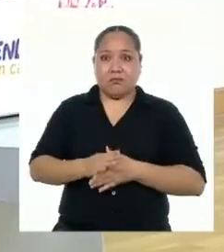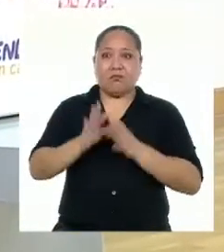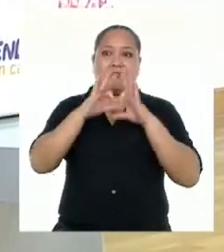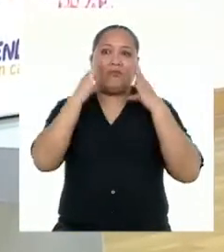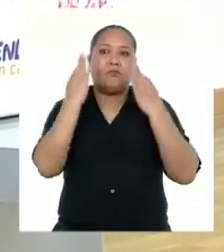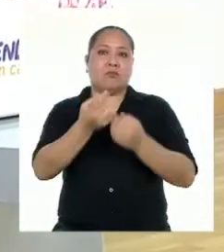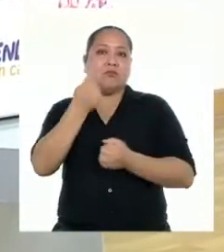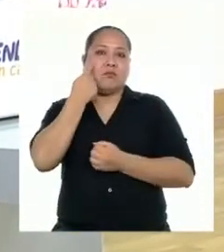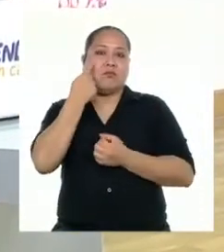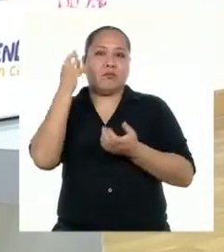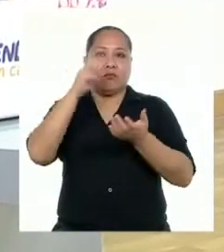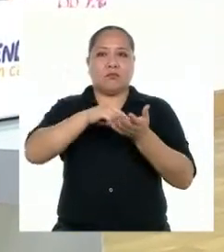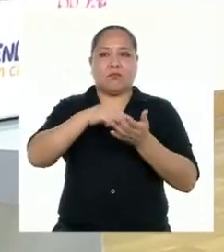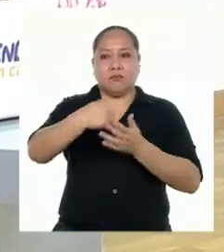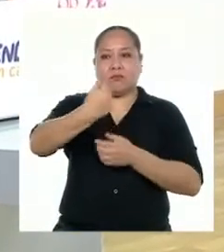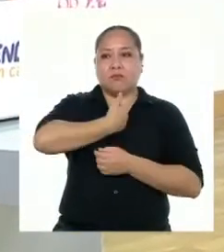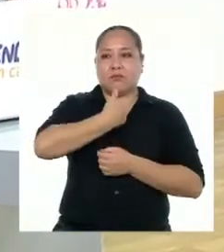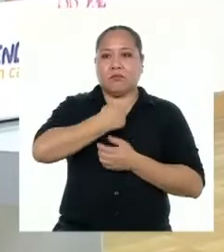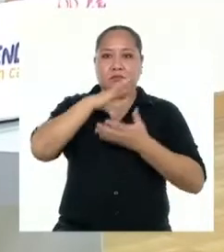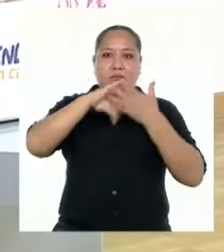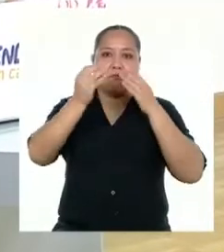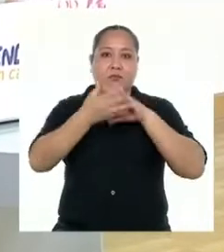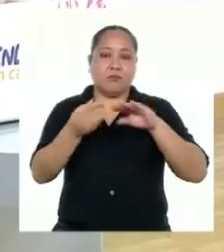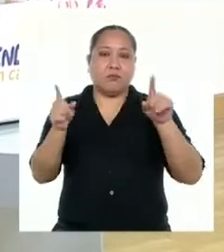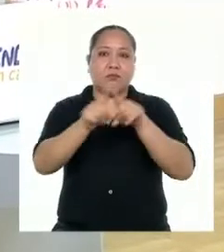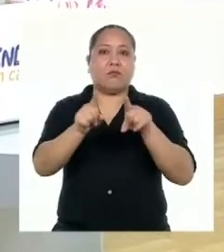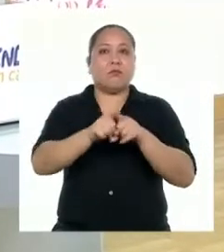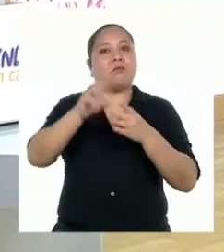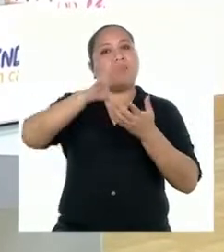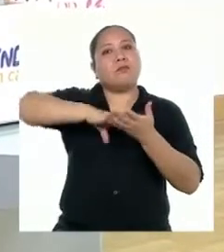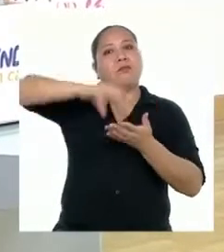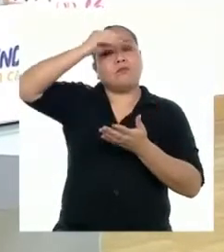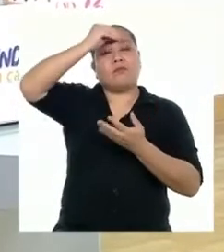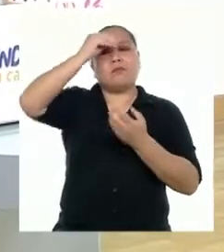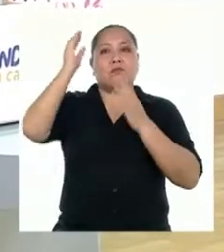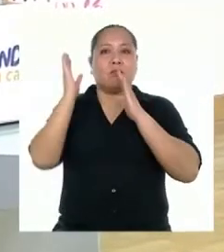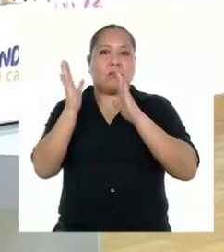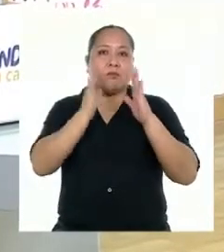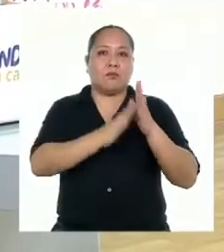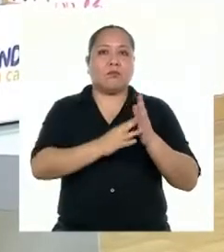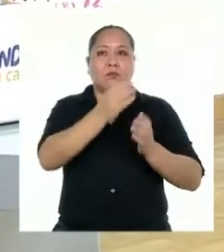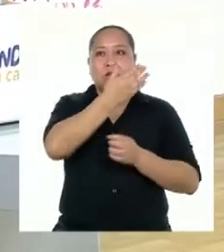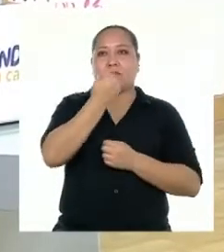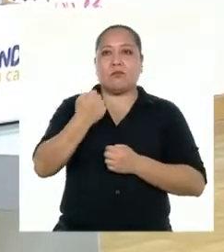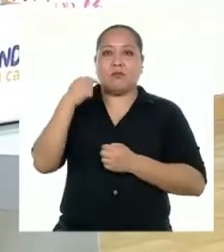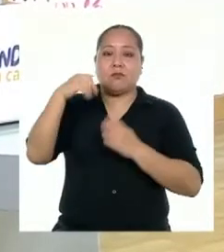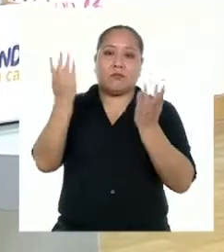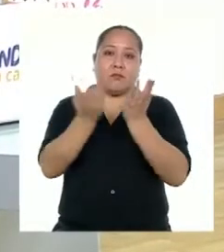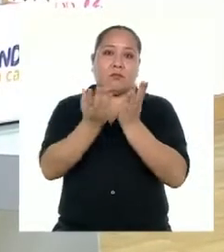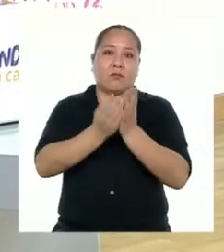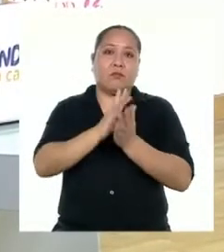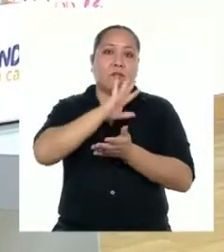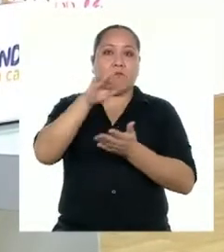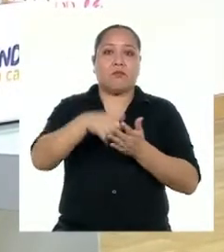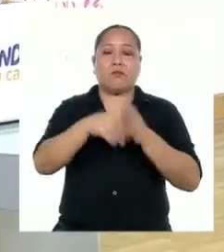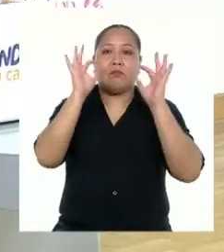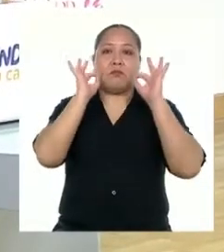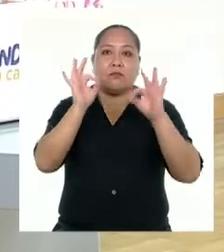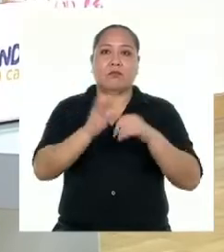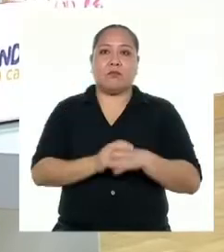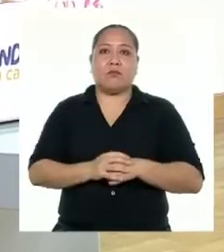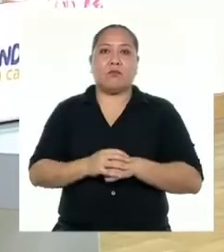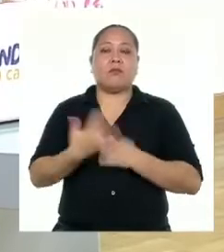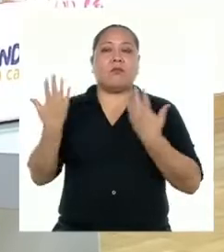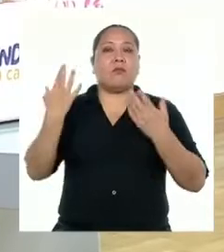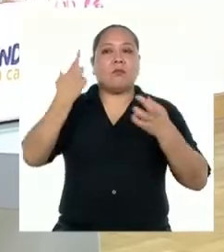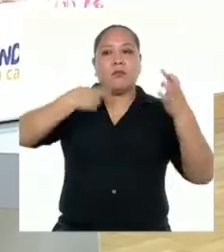conocer más sobre nuestra propia historia y también aprender a organizarnos mejor. En el cole todo está cronometrado. El